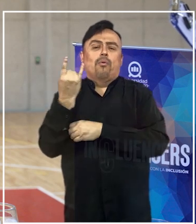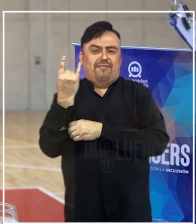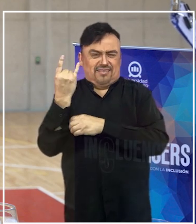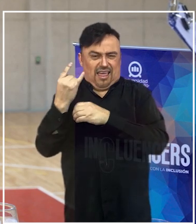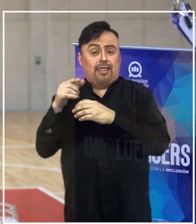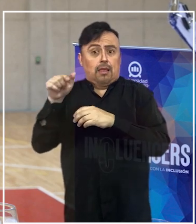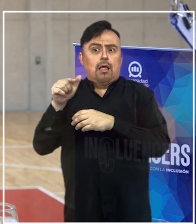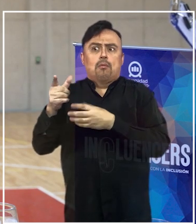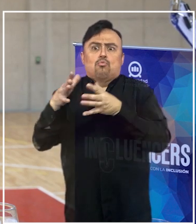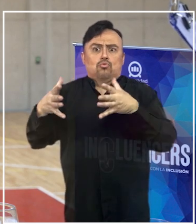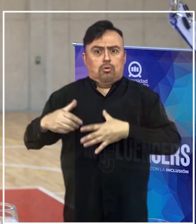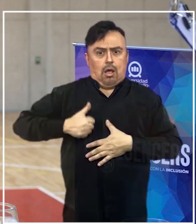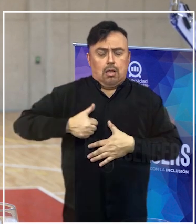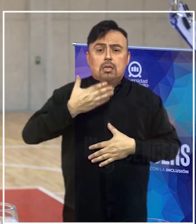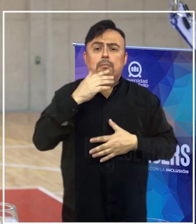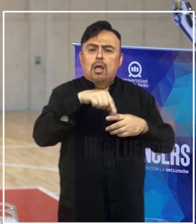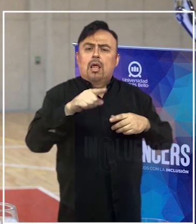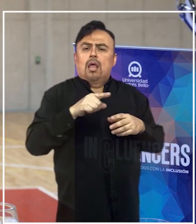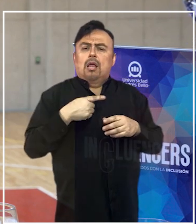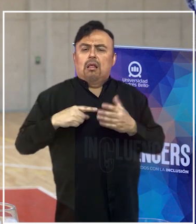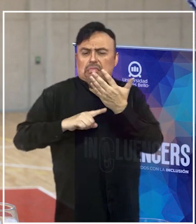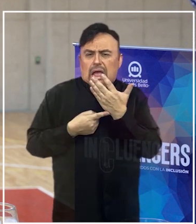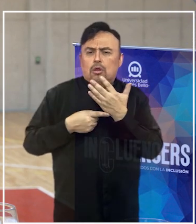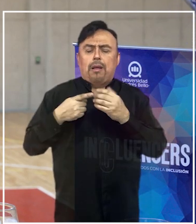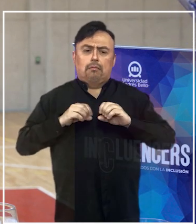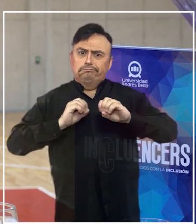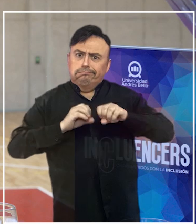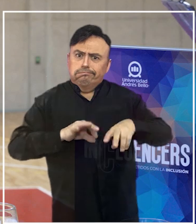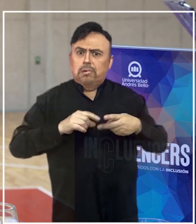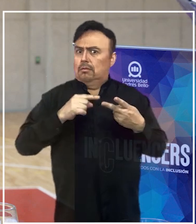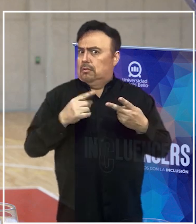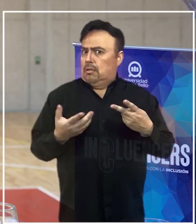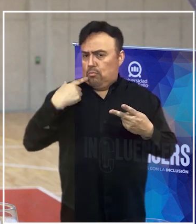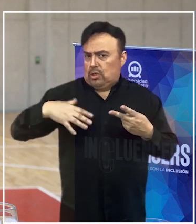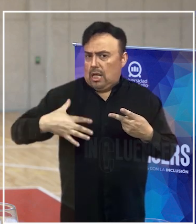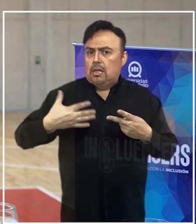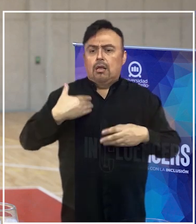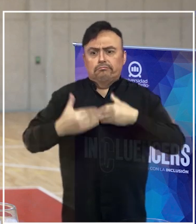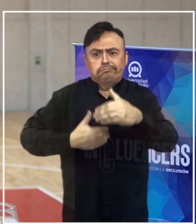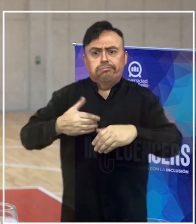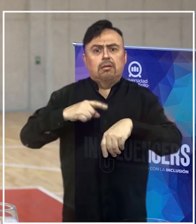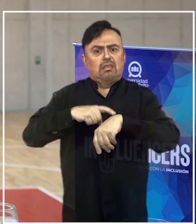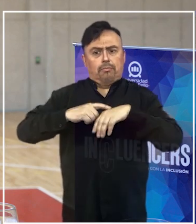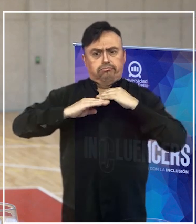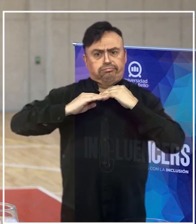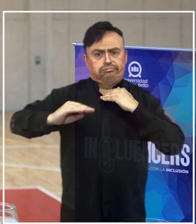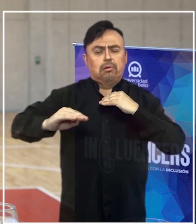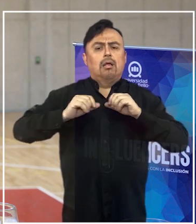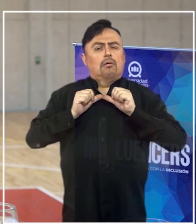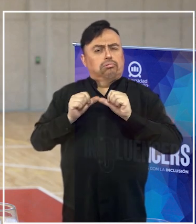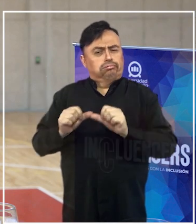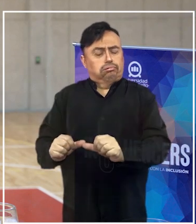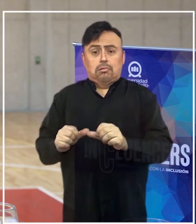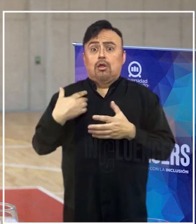los técnicos, de la capacitación, de procesos de sostenibilidad, que yo creo